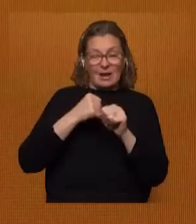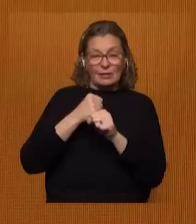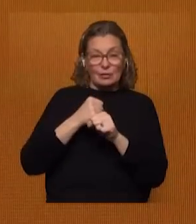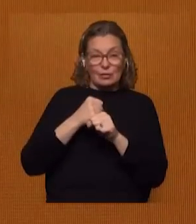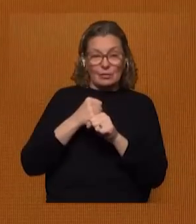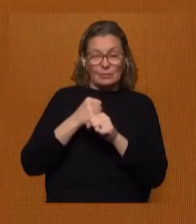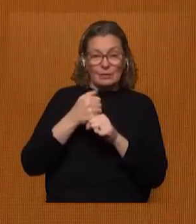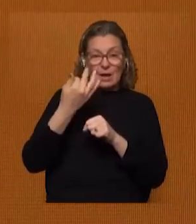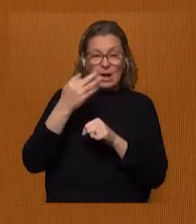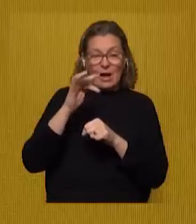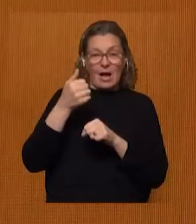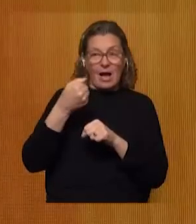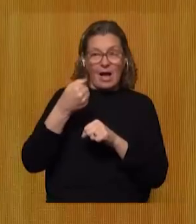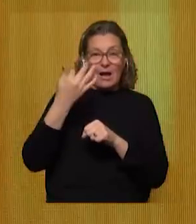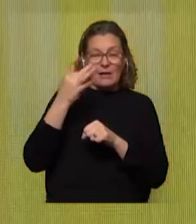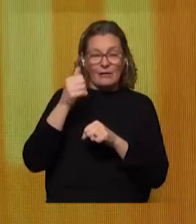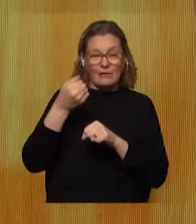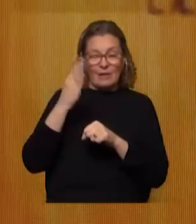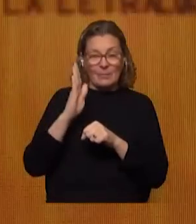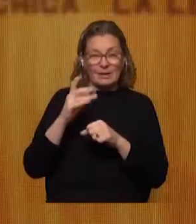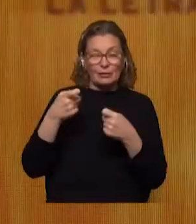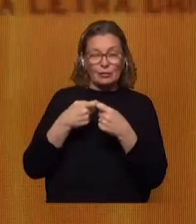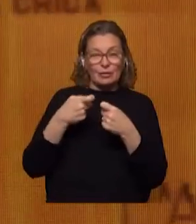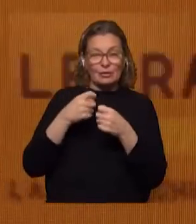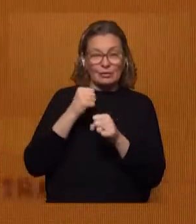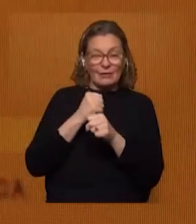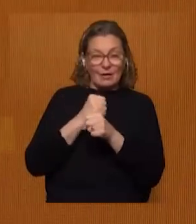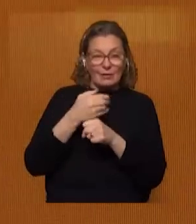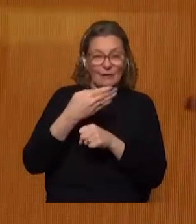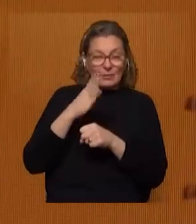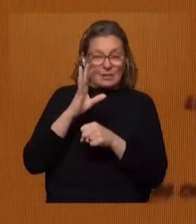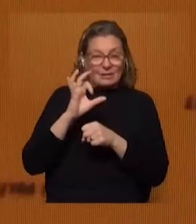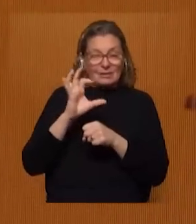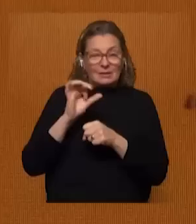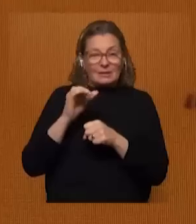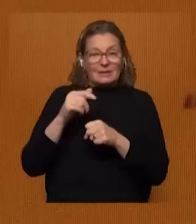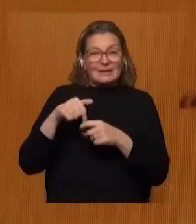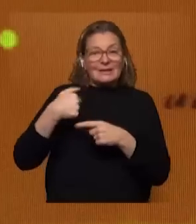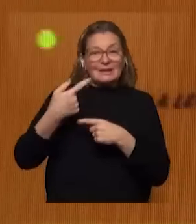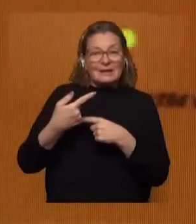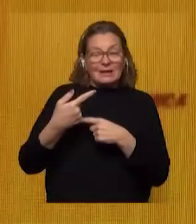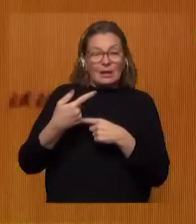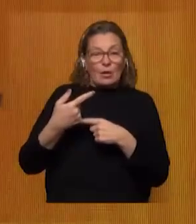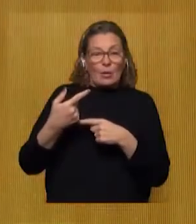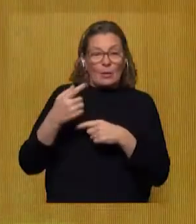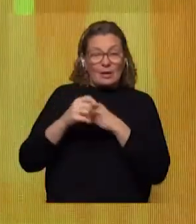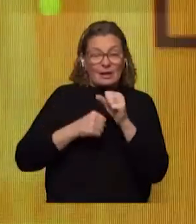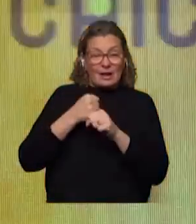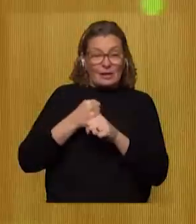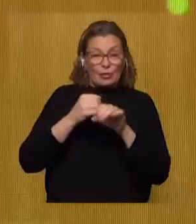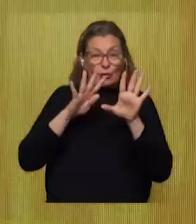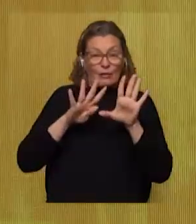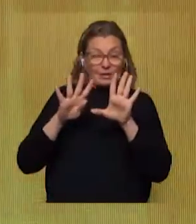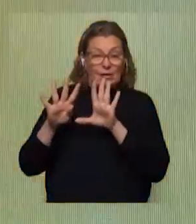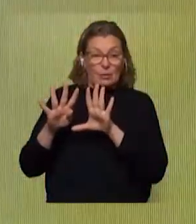instalación de la SAFAP la Asociación de Trabajadores de la Seguridad Social mantiene tan vigente como en el año 99